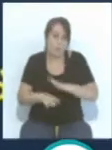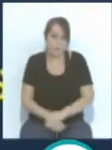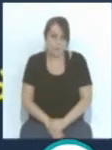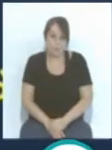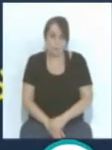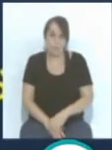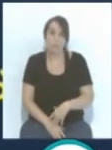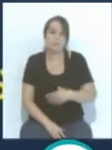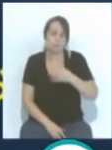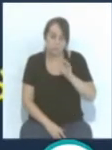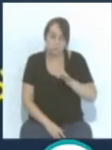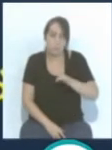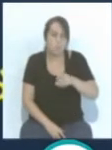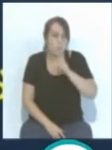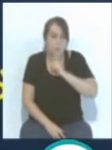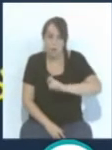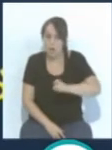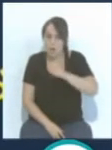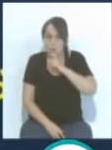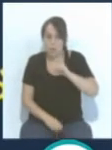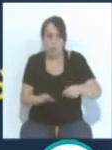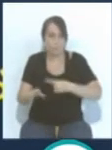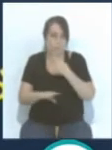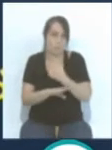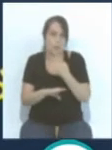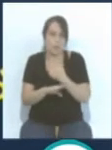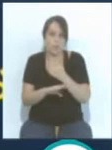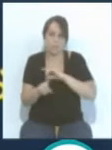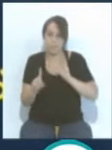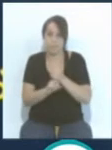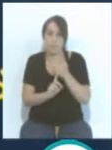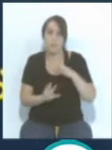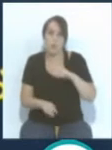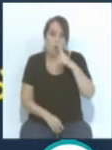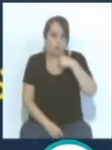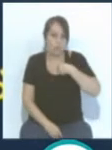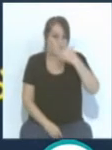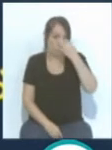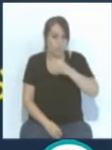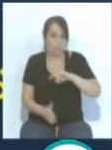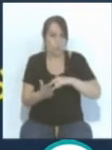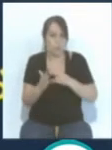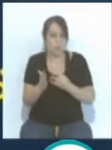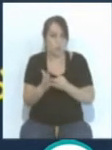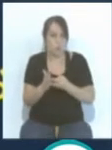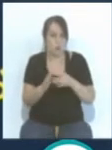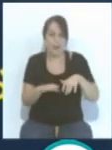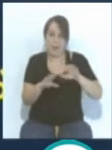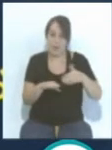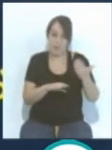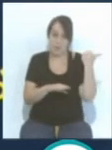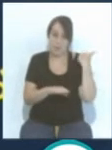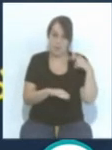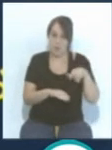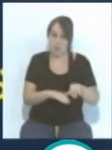la verdad que es súper difícil ascender a primera división, pero yo creo que el proyecto que tenía el Cádiz para